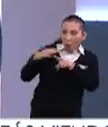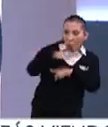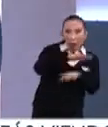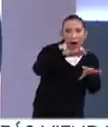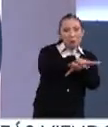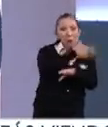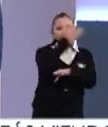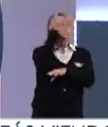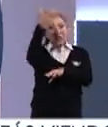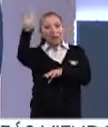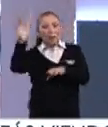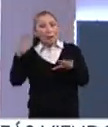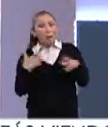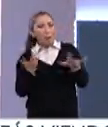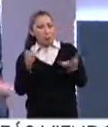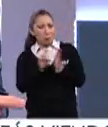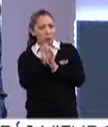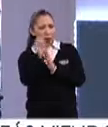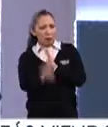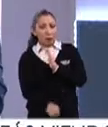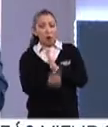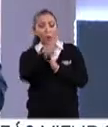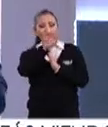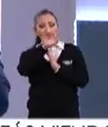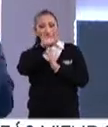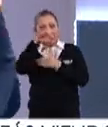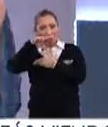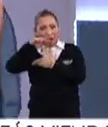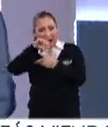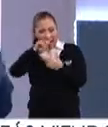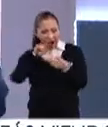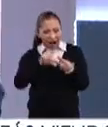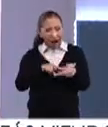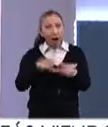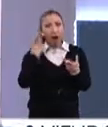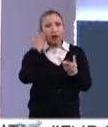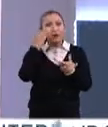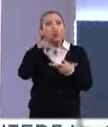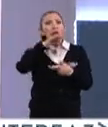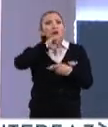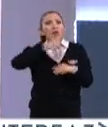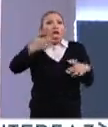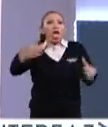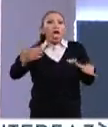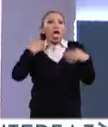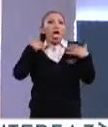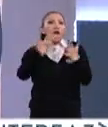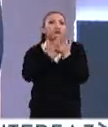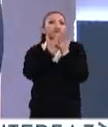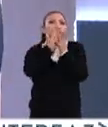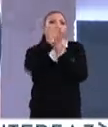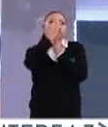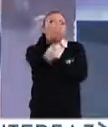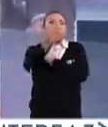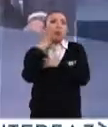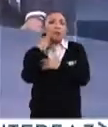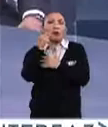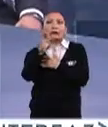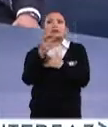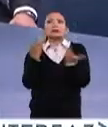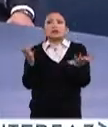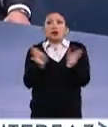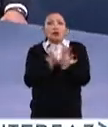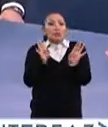del cambio climático. Eventos como Huila, como temporadas de calor muy fuertes, nos obligan a dar mejores